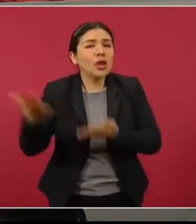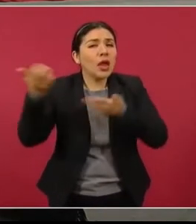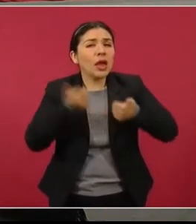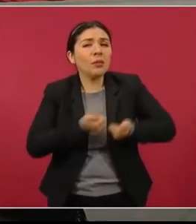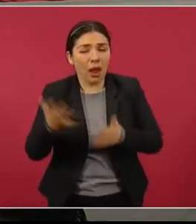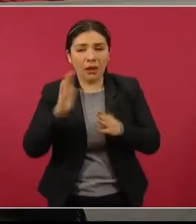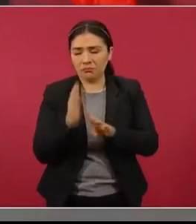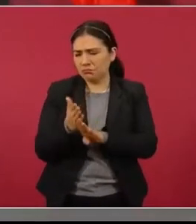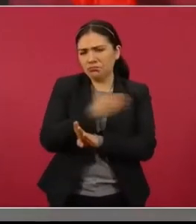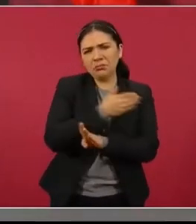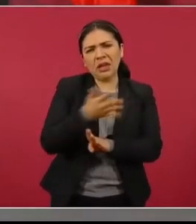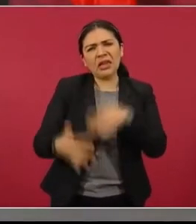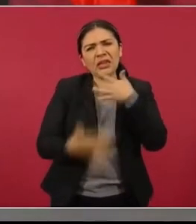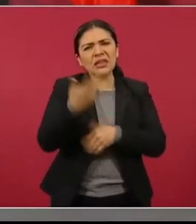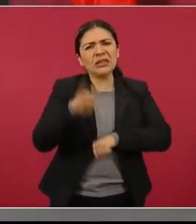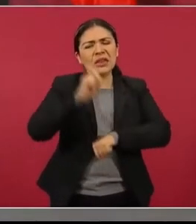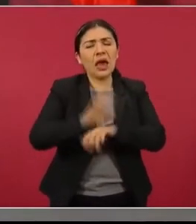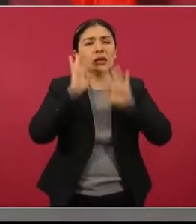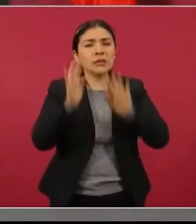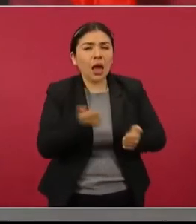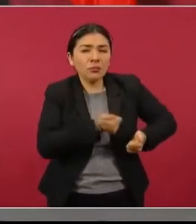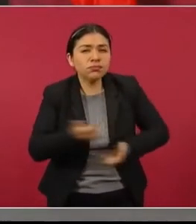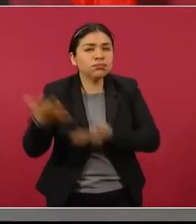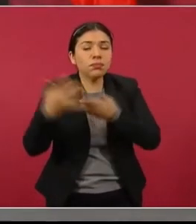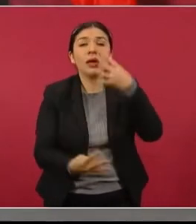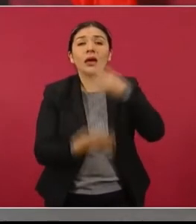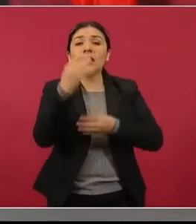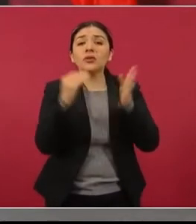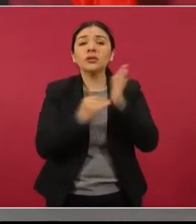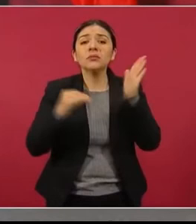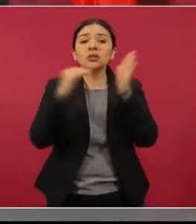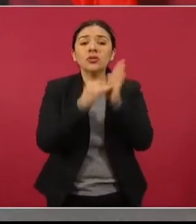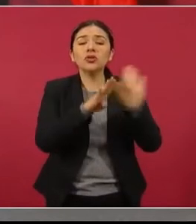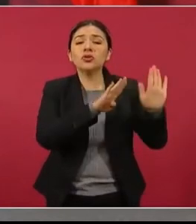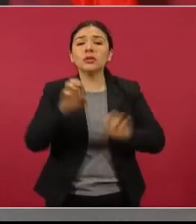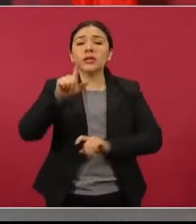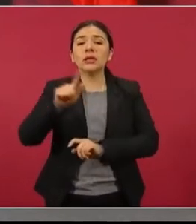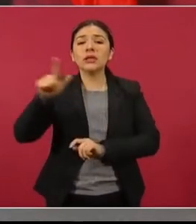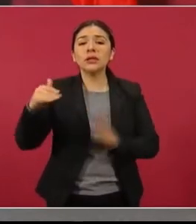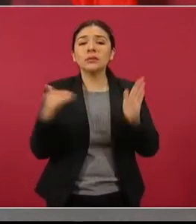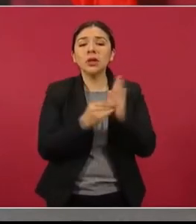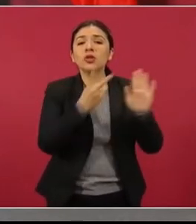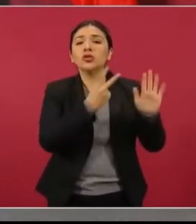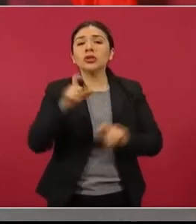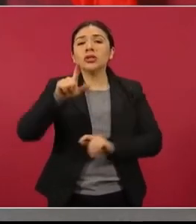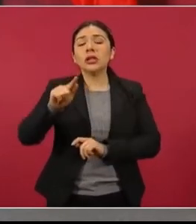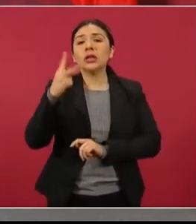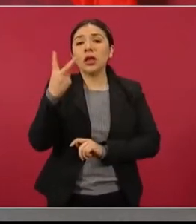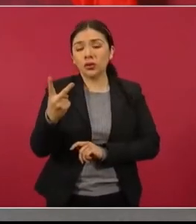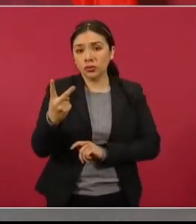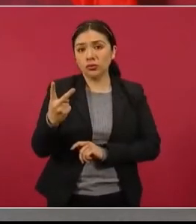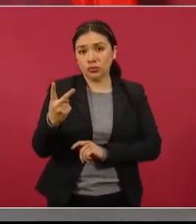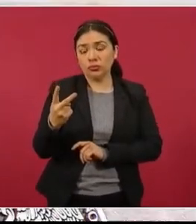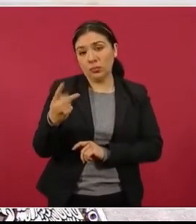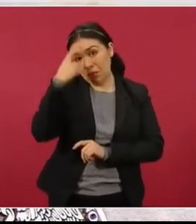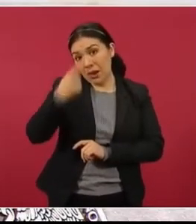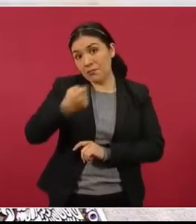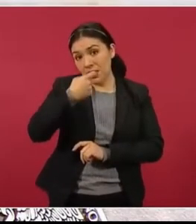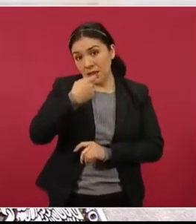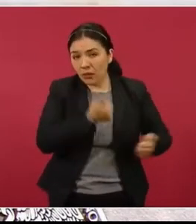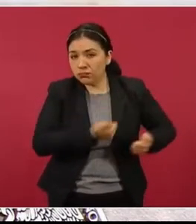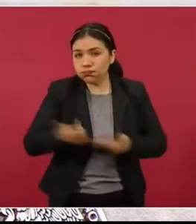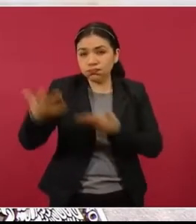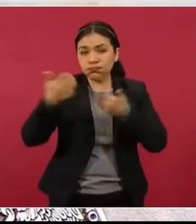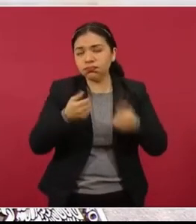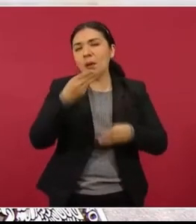días se han entregado 14 millones 977 mil 272 piezas de medicamentos